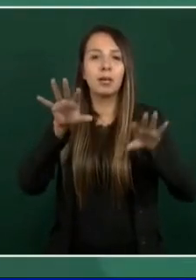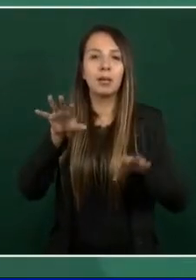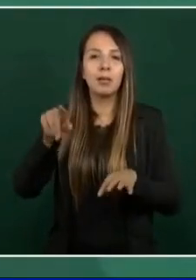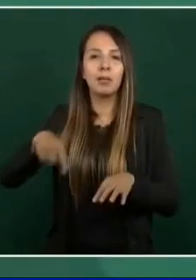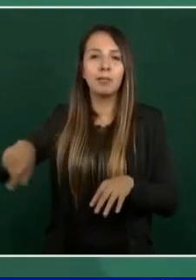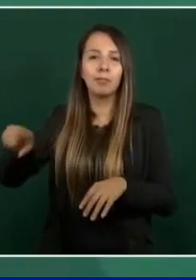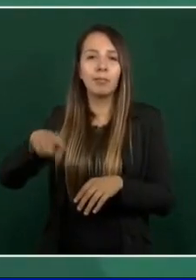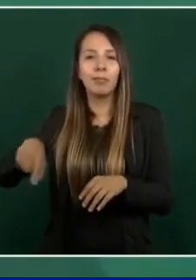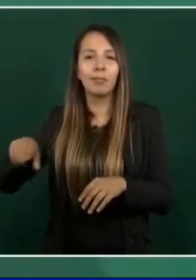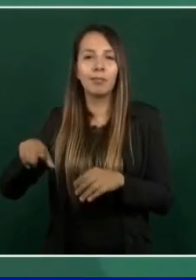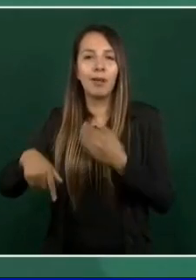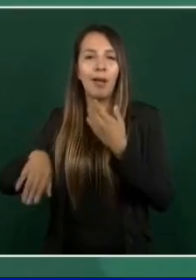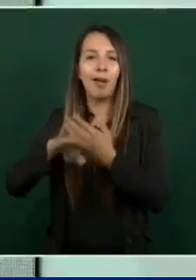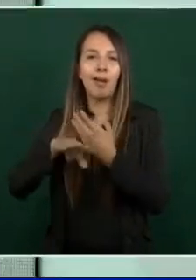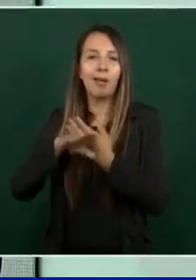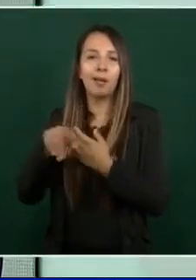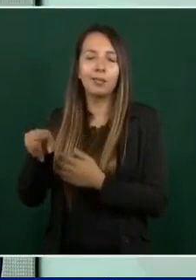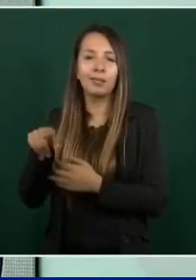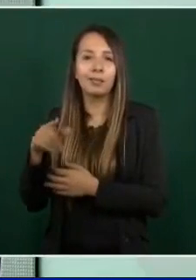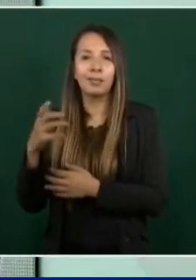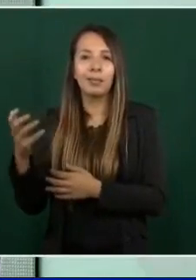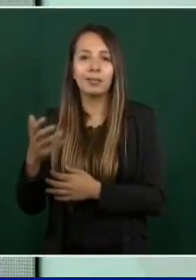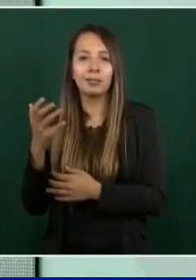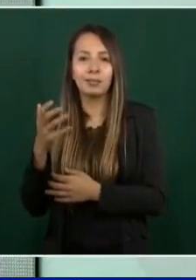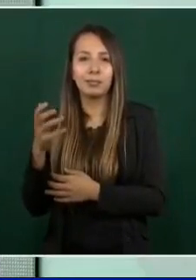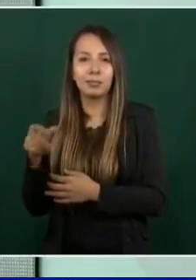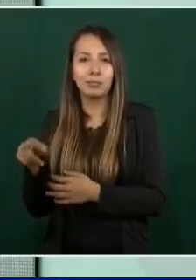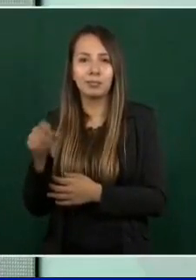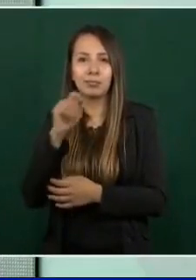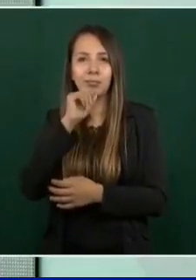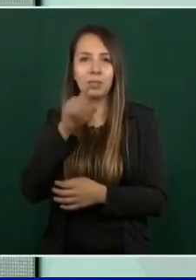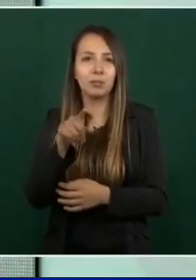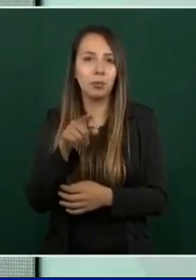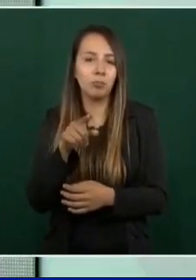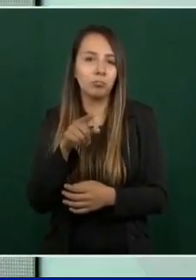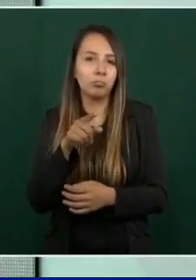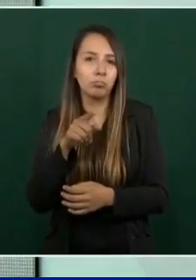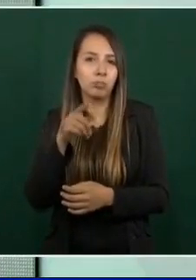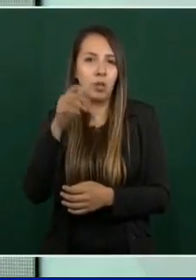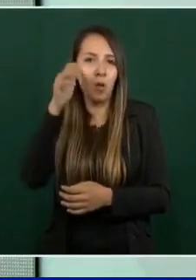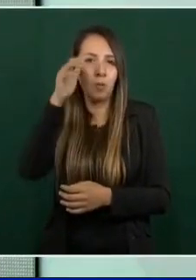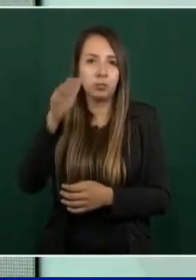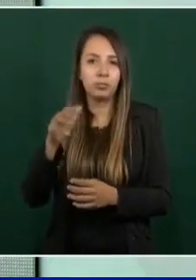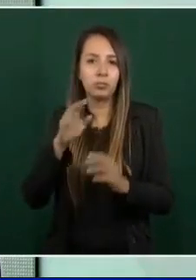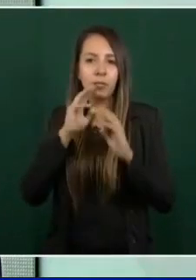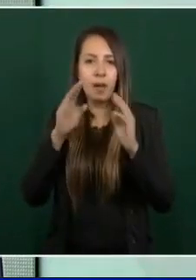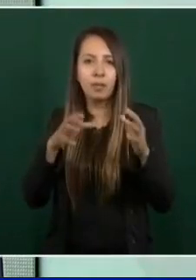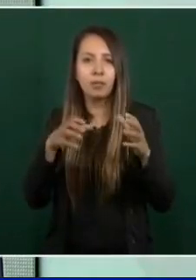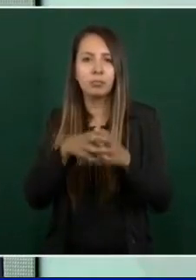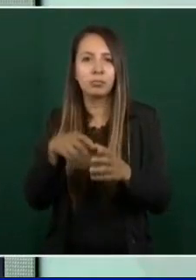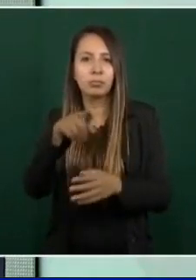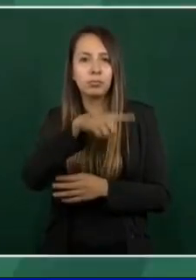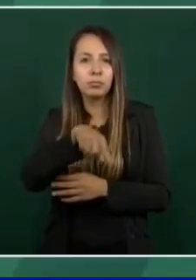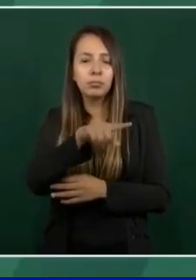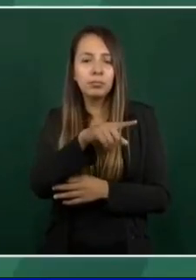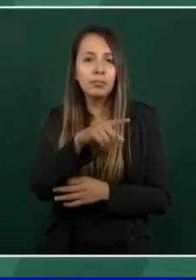cabo estas acciones del crimen organizado y también propaganda